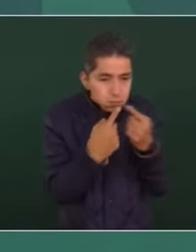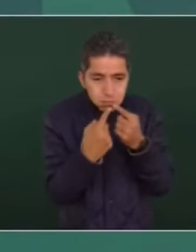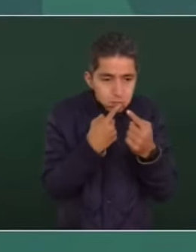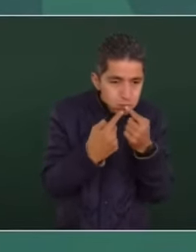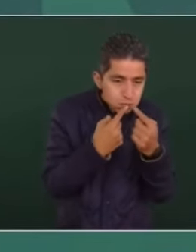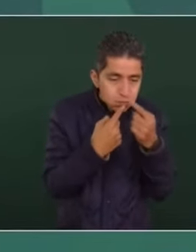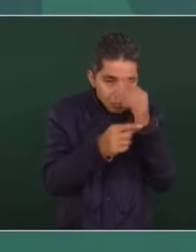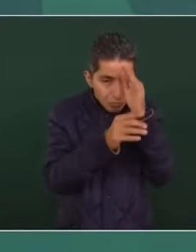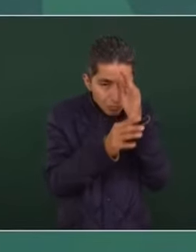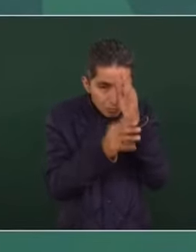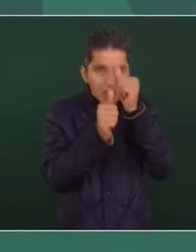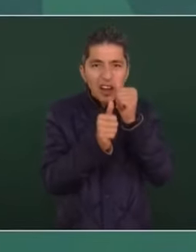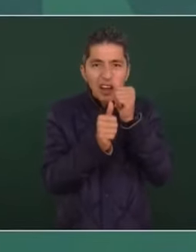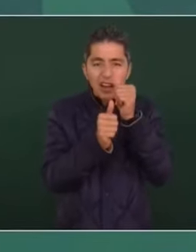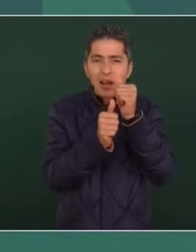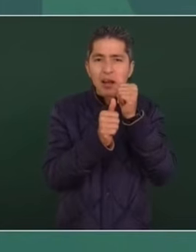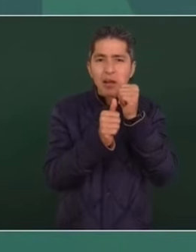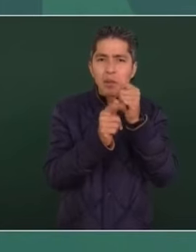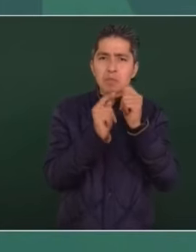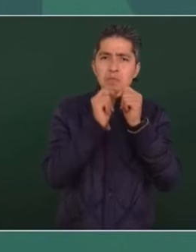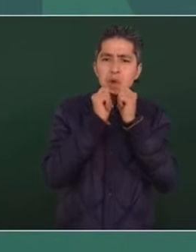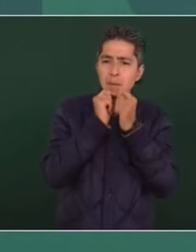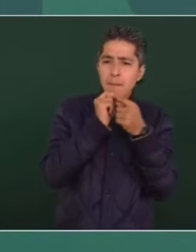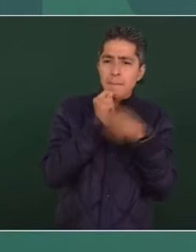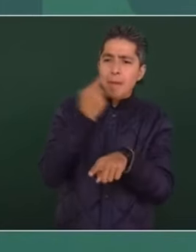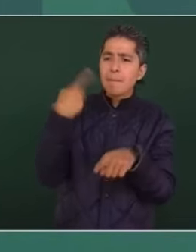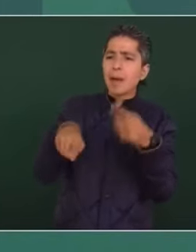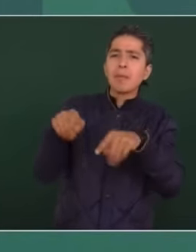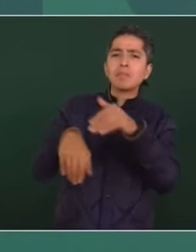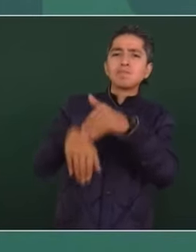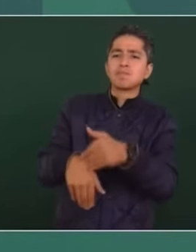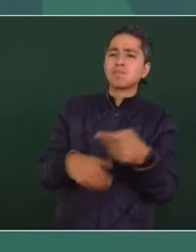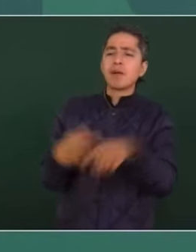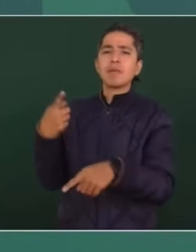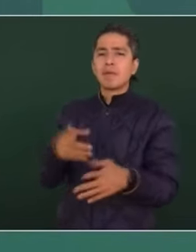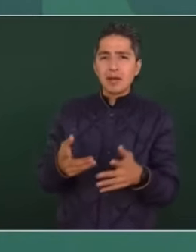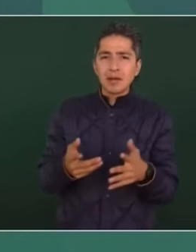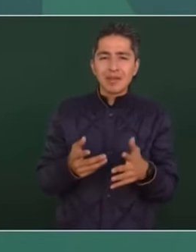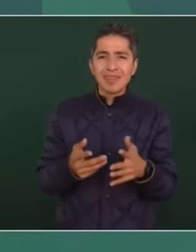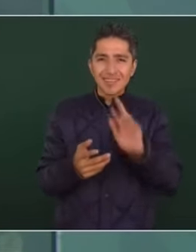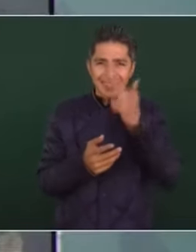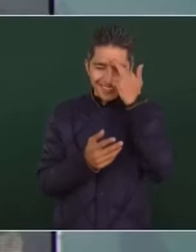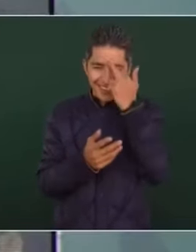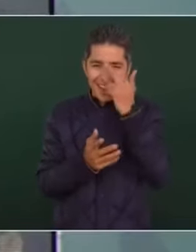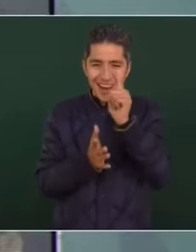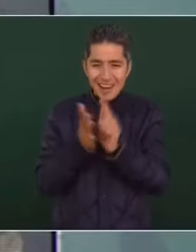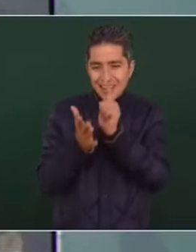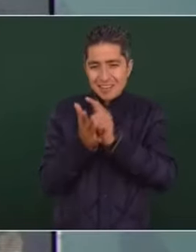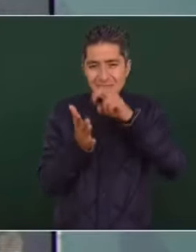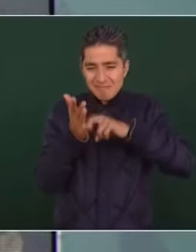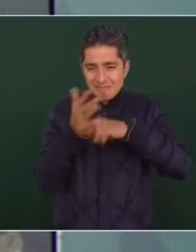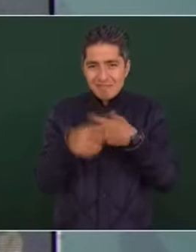por la fuerza la llamada reforma educativa